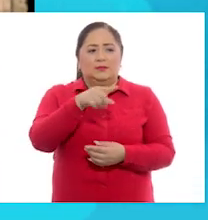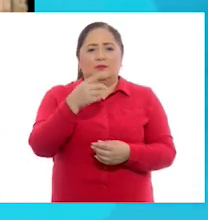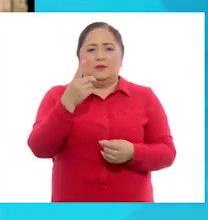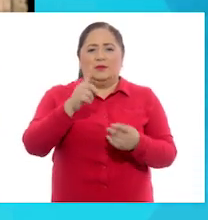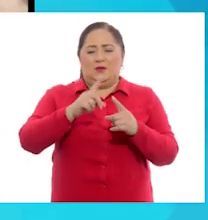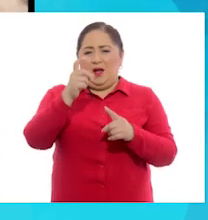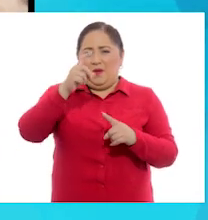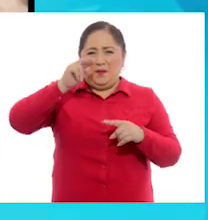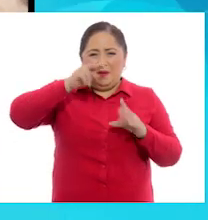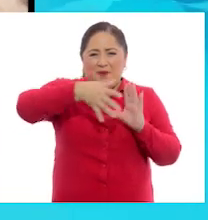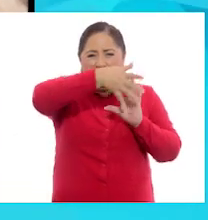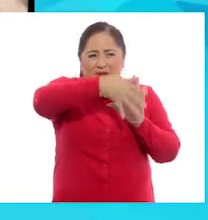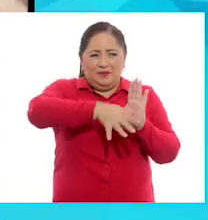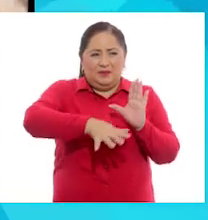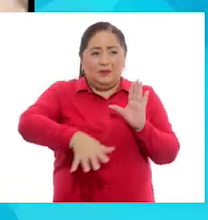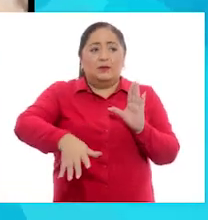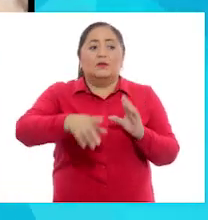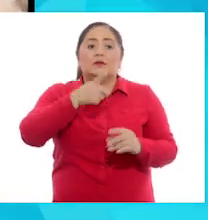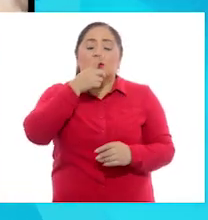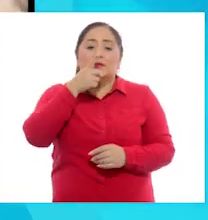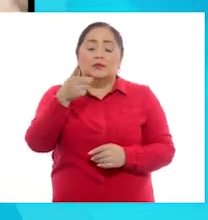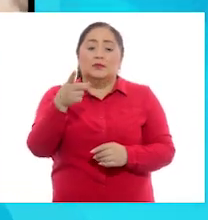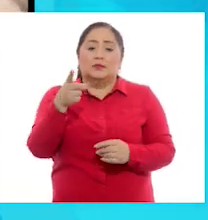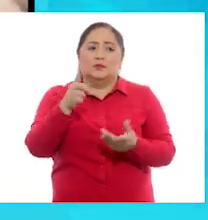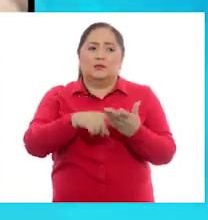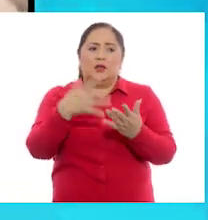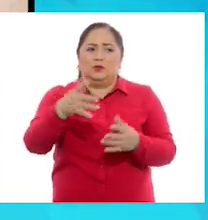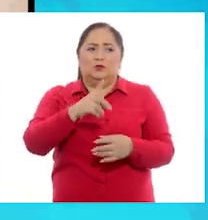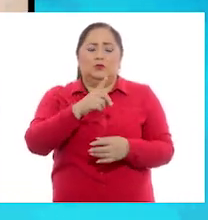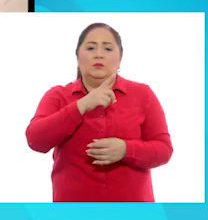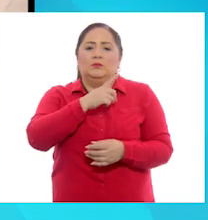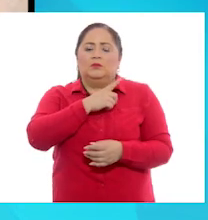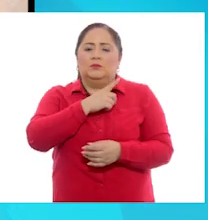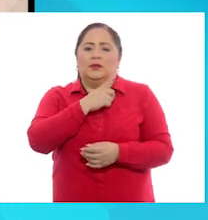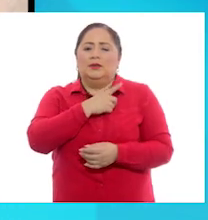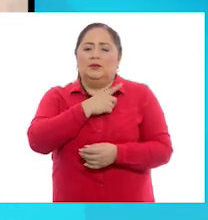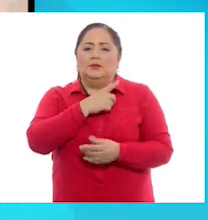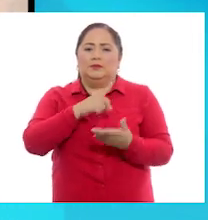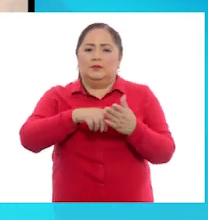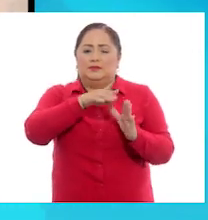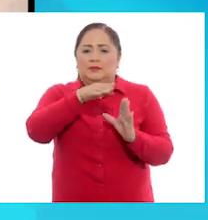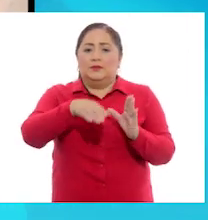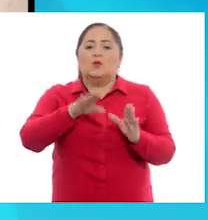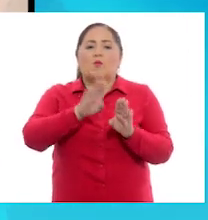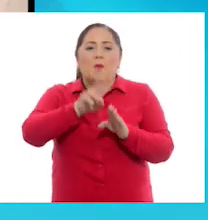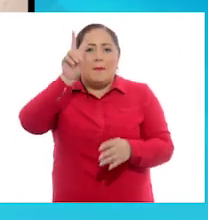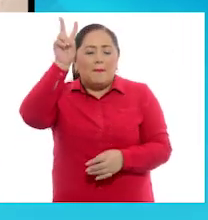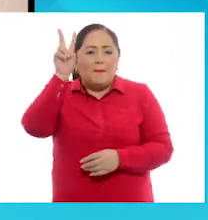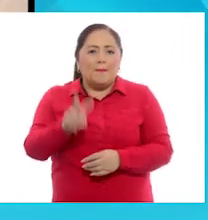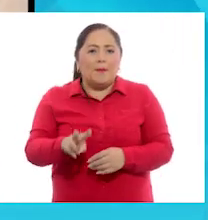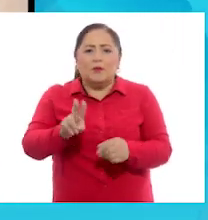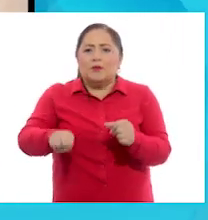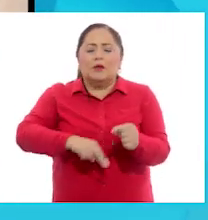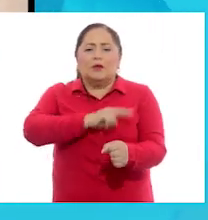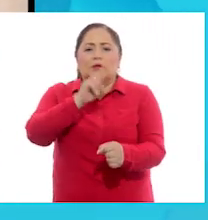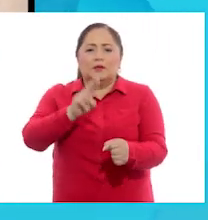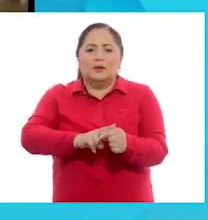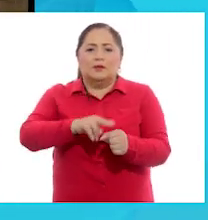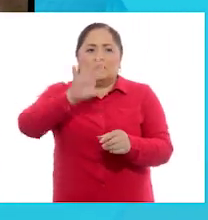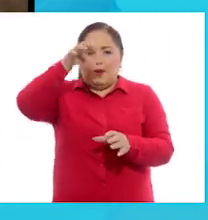corriendo el agua, que algunos hicieron sus propios rinconcitos, como una regadera natural.